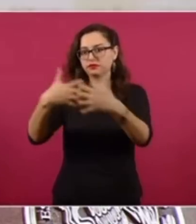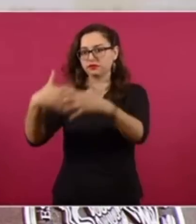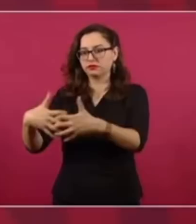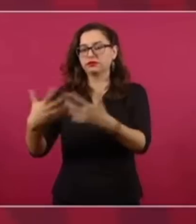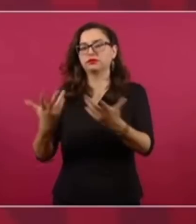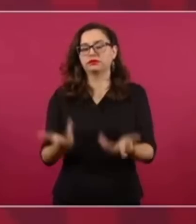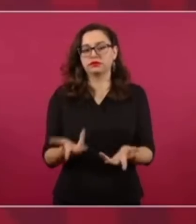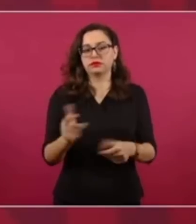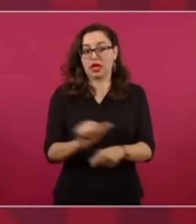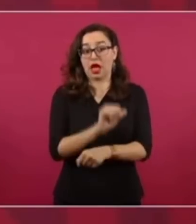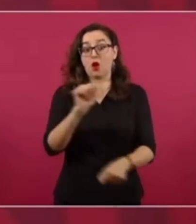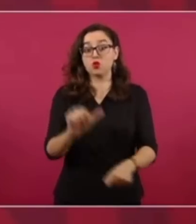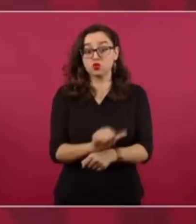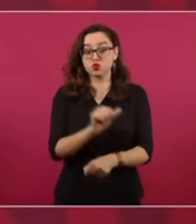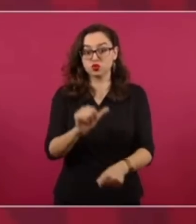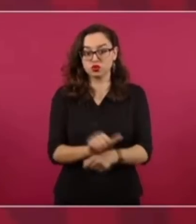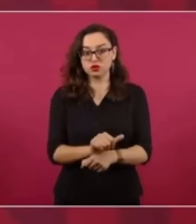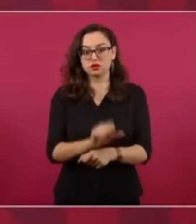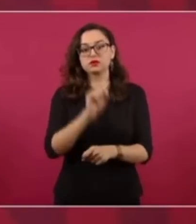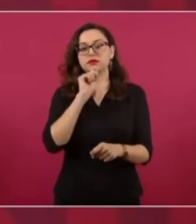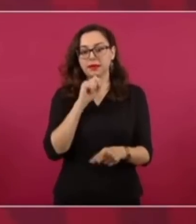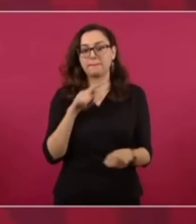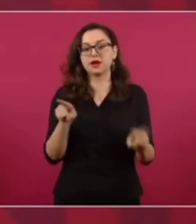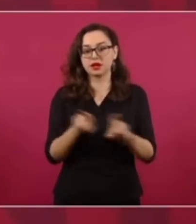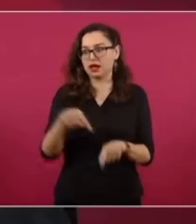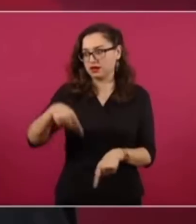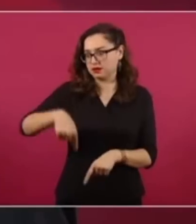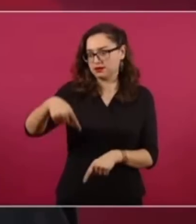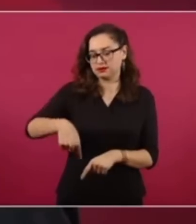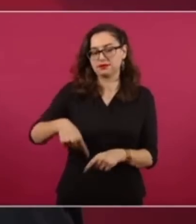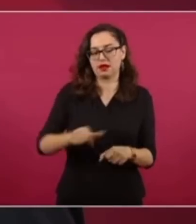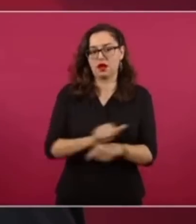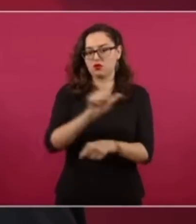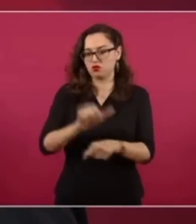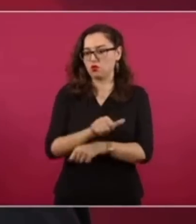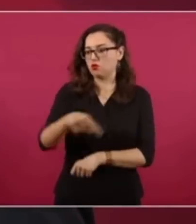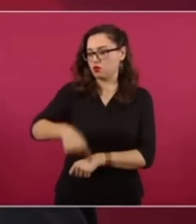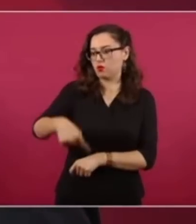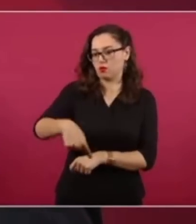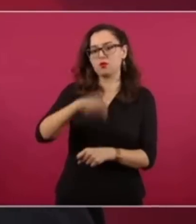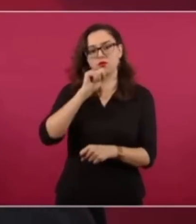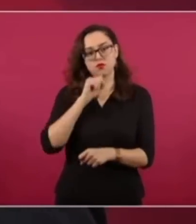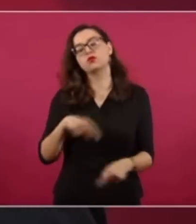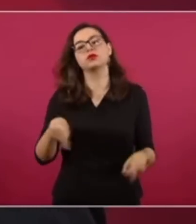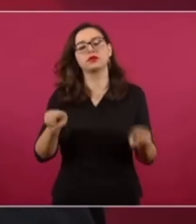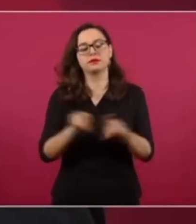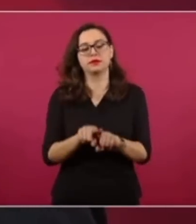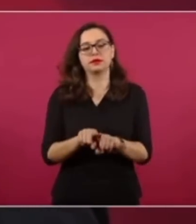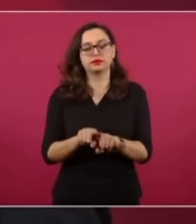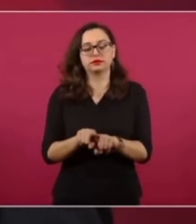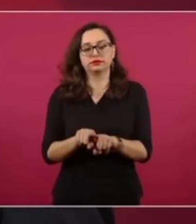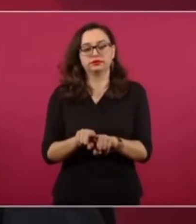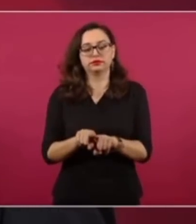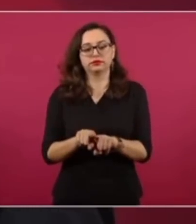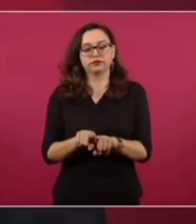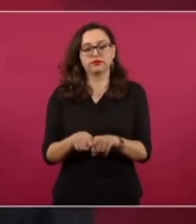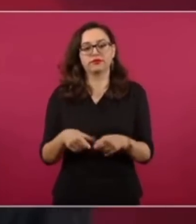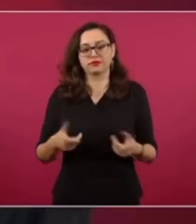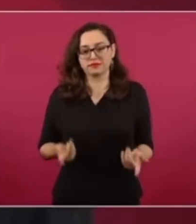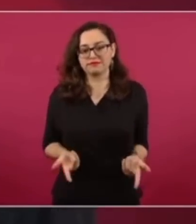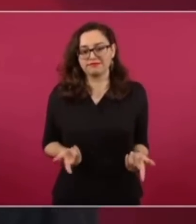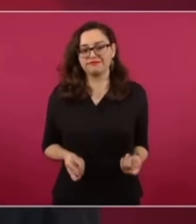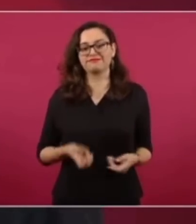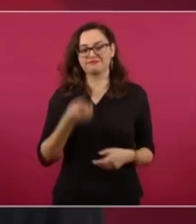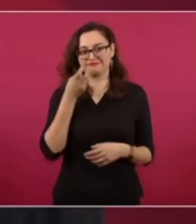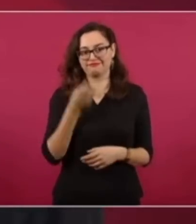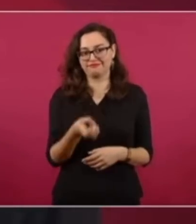automotriz del país. O sea, va a ser un insumo atractivo